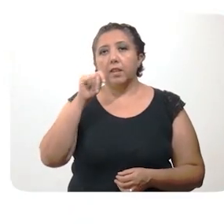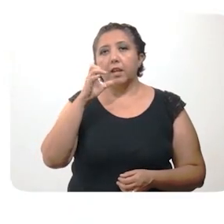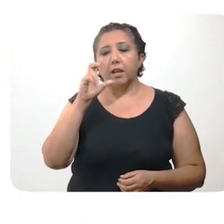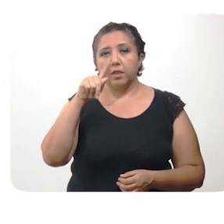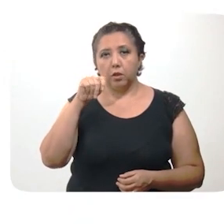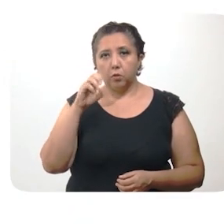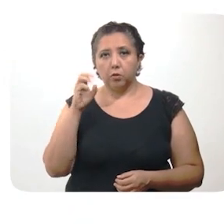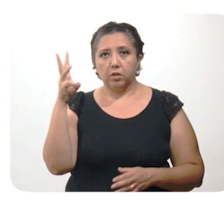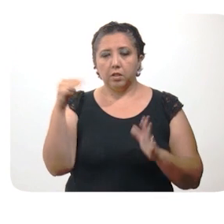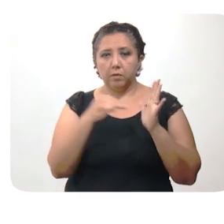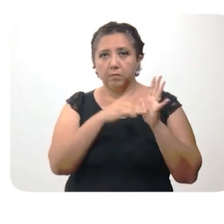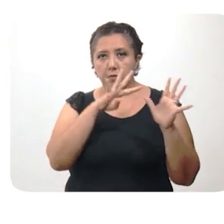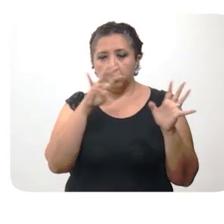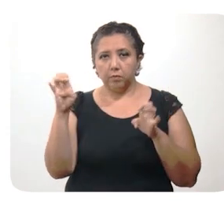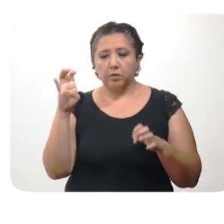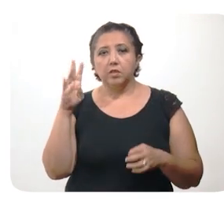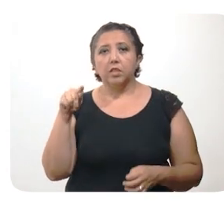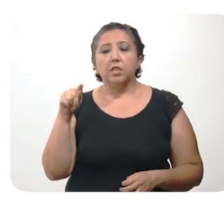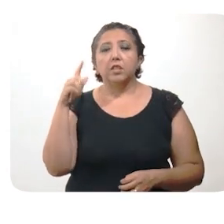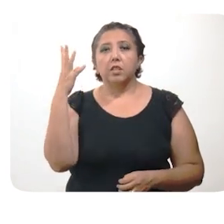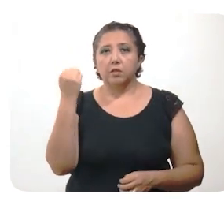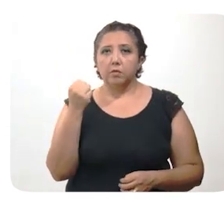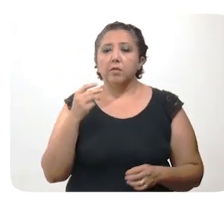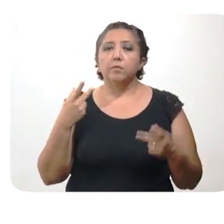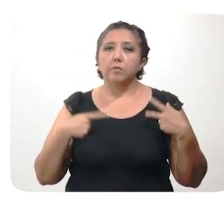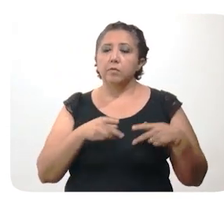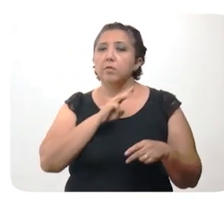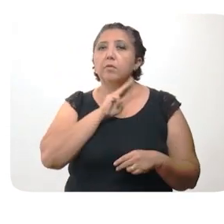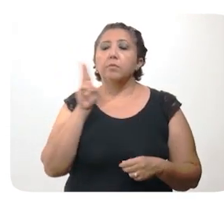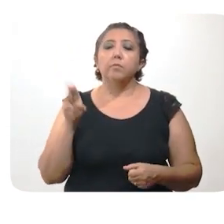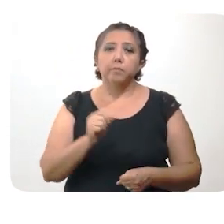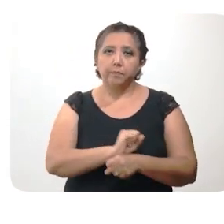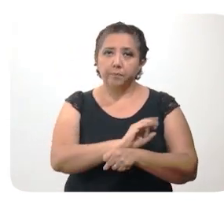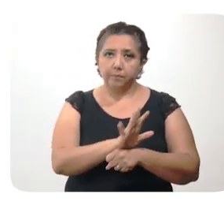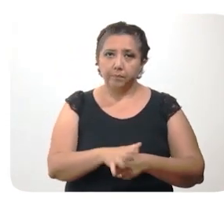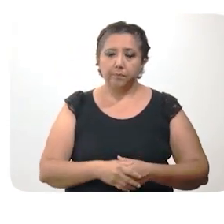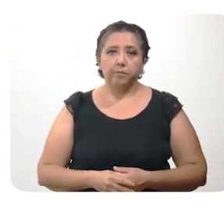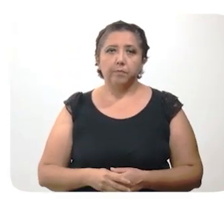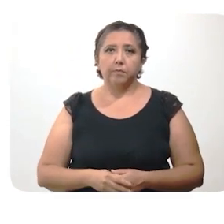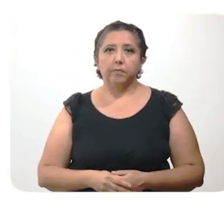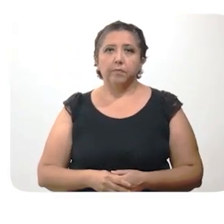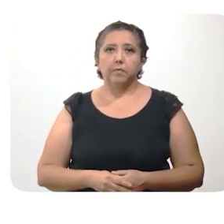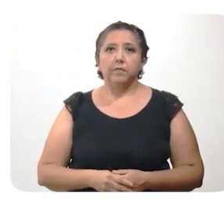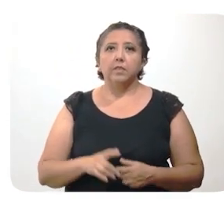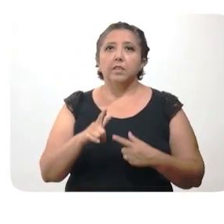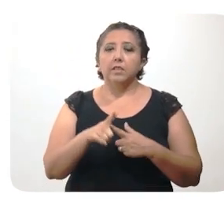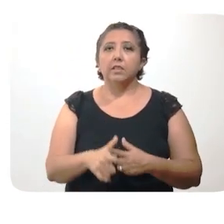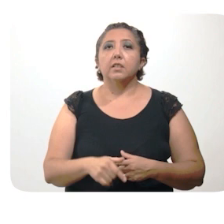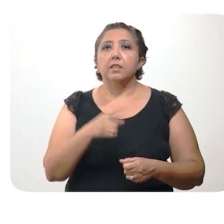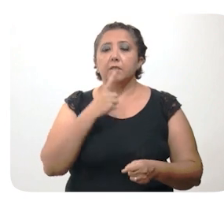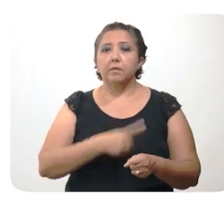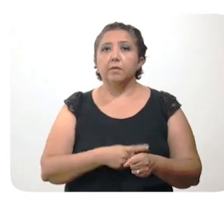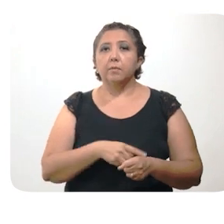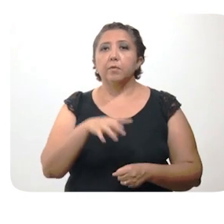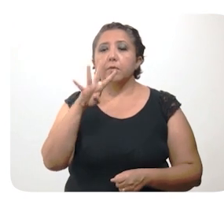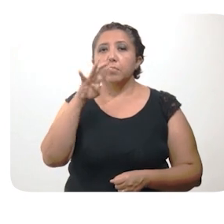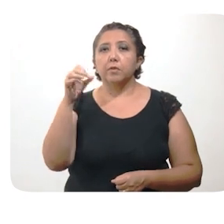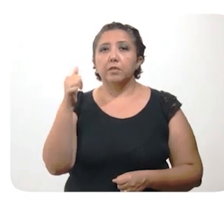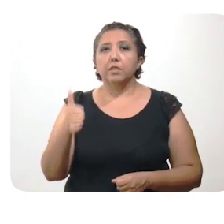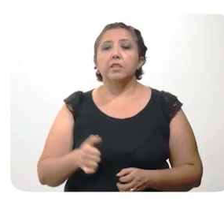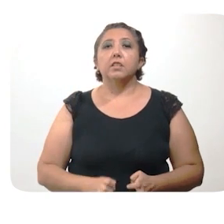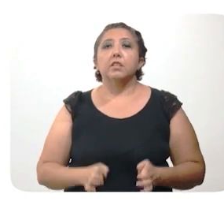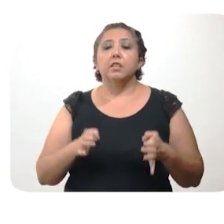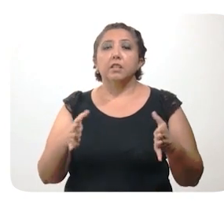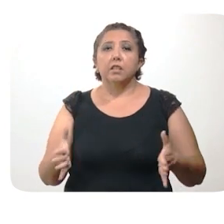En total son 3,979 las personas fallecidas a causa del coronavirus. De los casos activos, 406 están